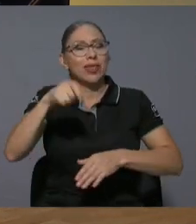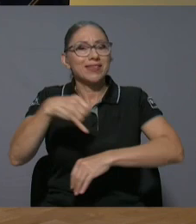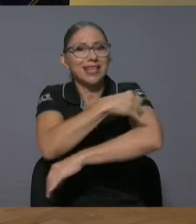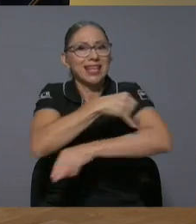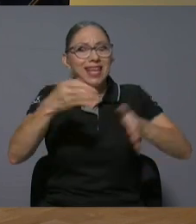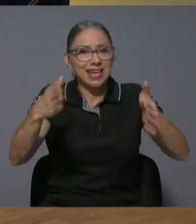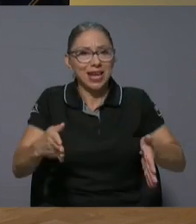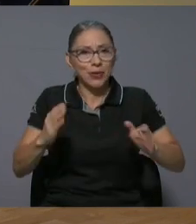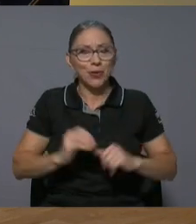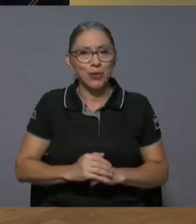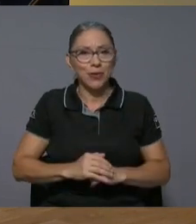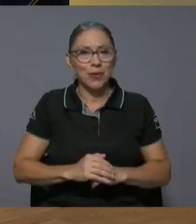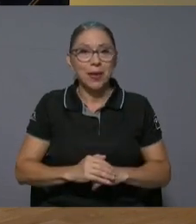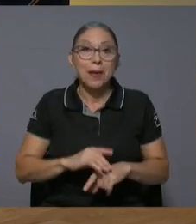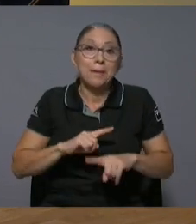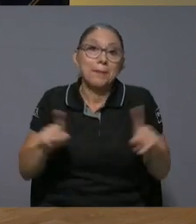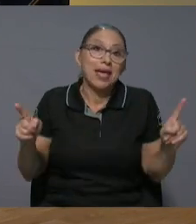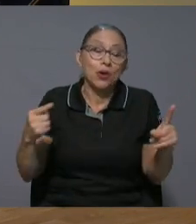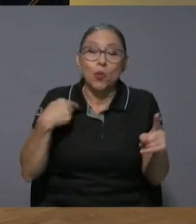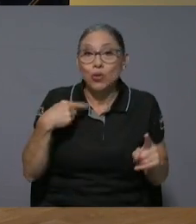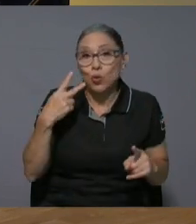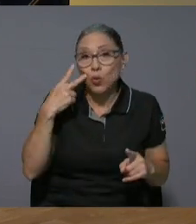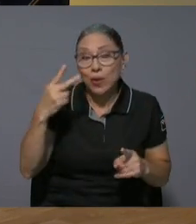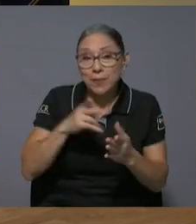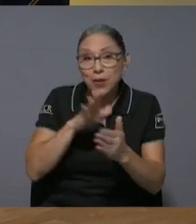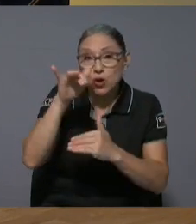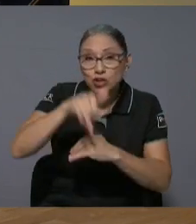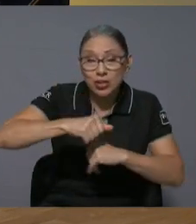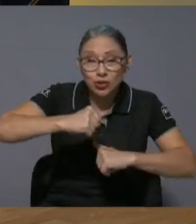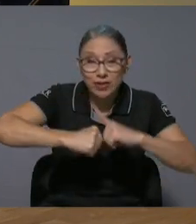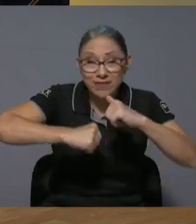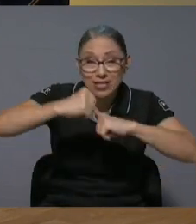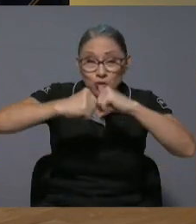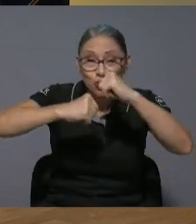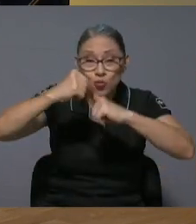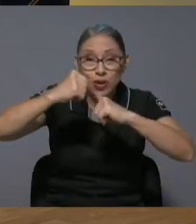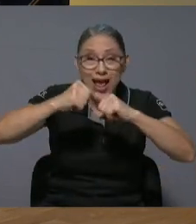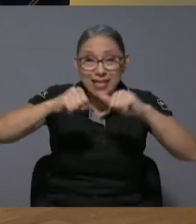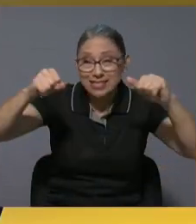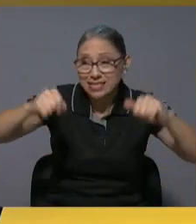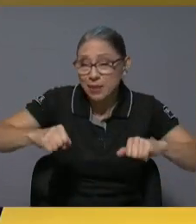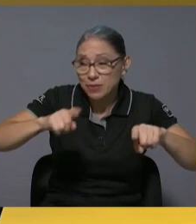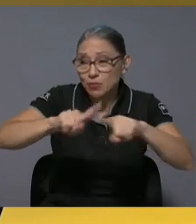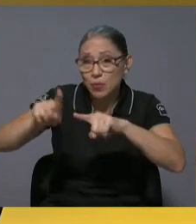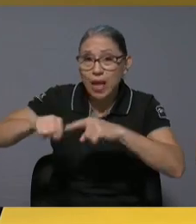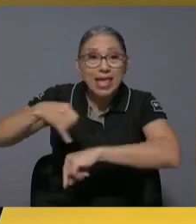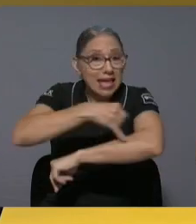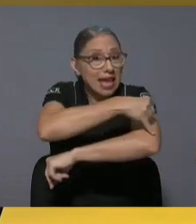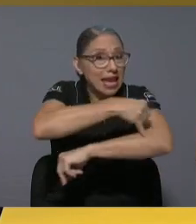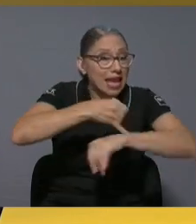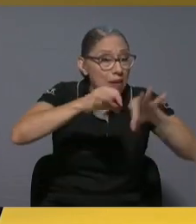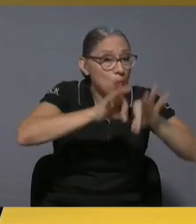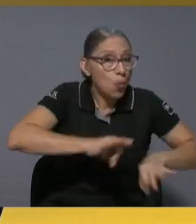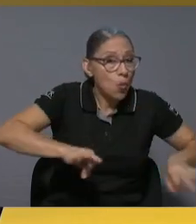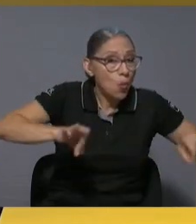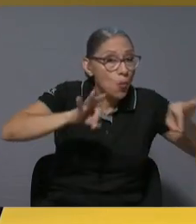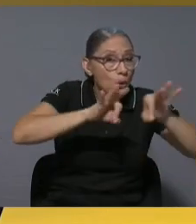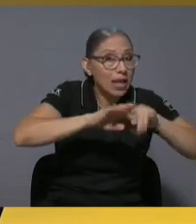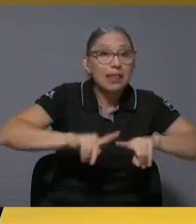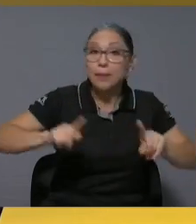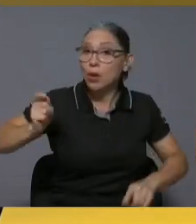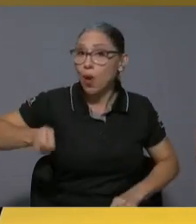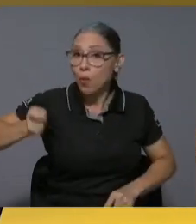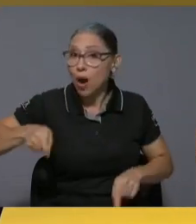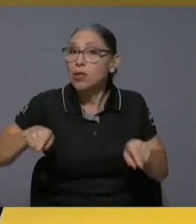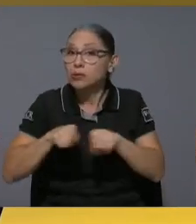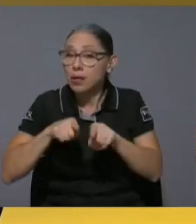pero bueno cuando uno ve proyectos de infraestructura la ingeniería es importantísima pero los abogados son clave en los contratos en el